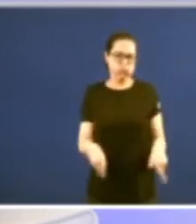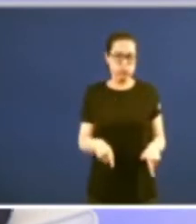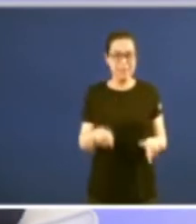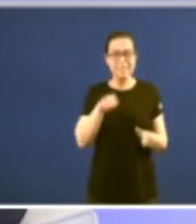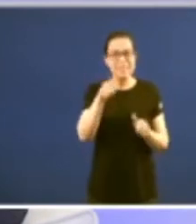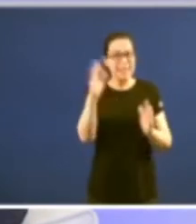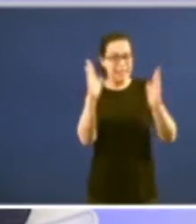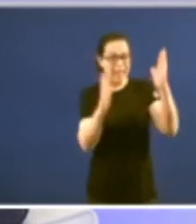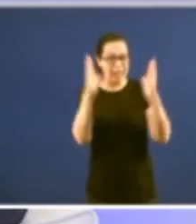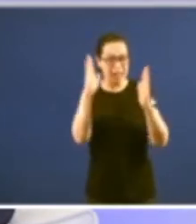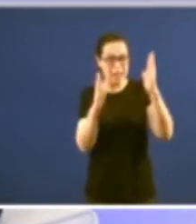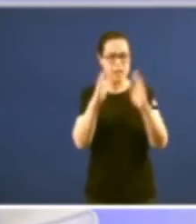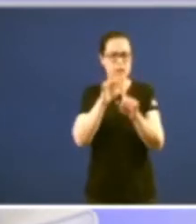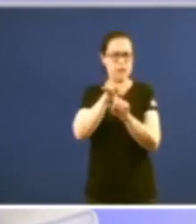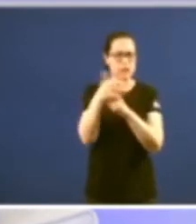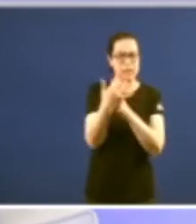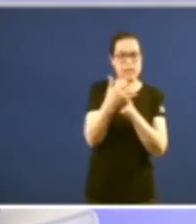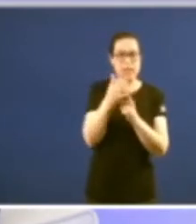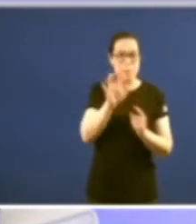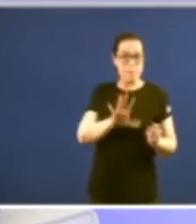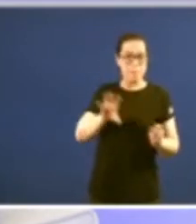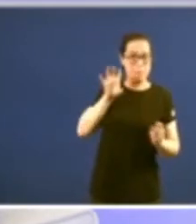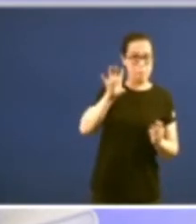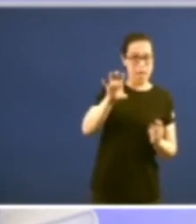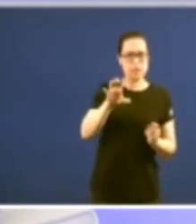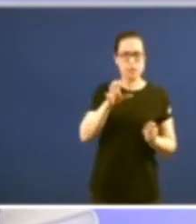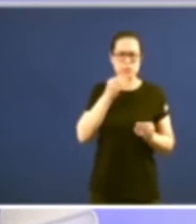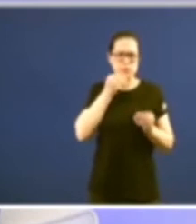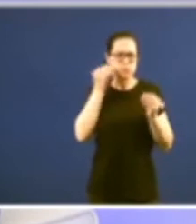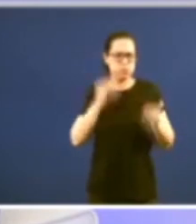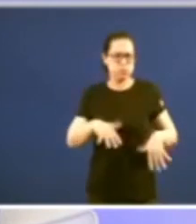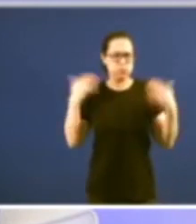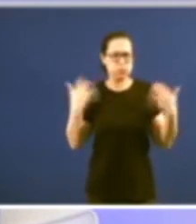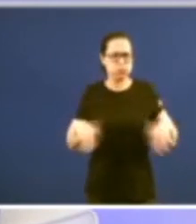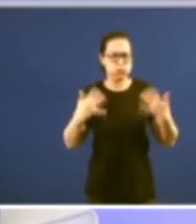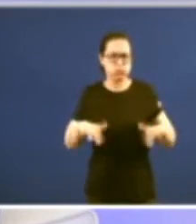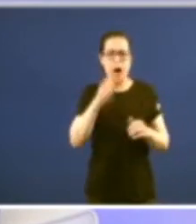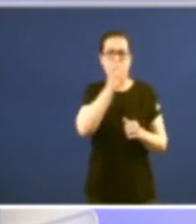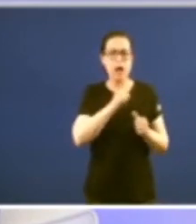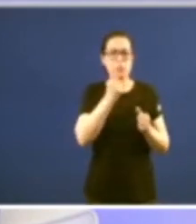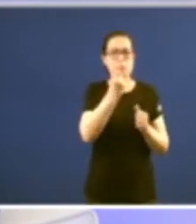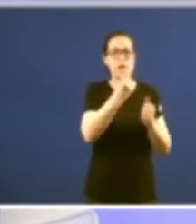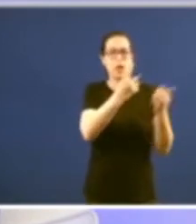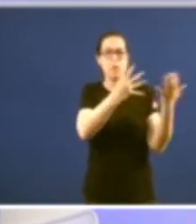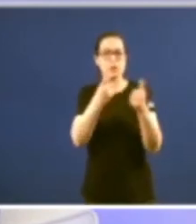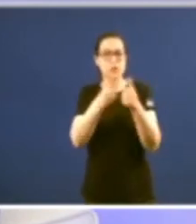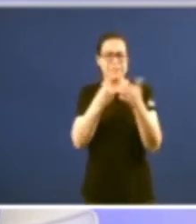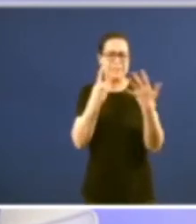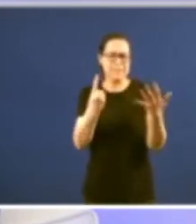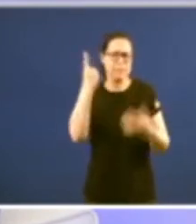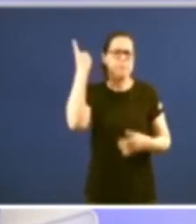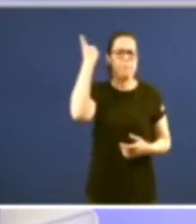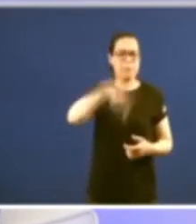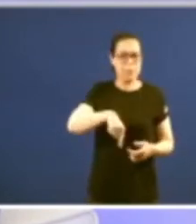tremendo da historia do noso país aprobouse no ano 36 todos sabedes perfectamente todos vostedes saben